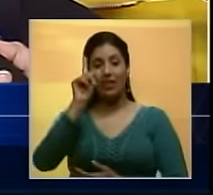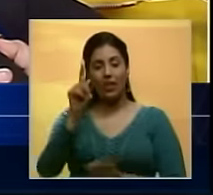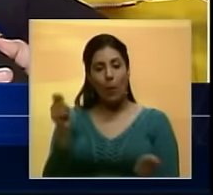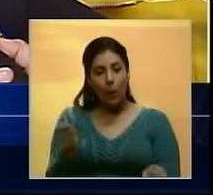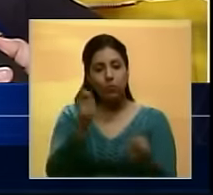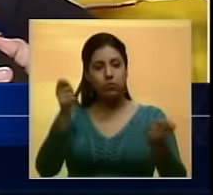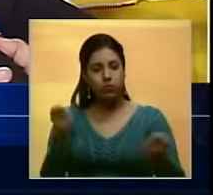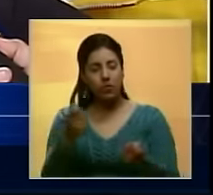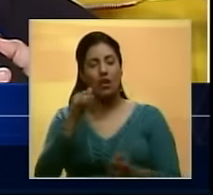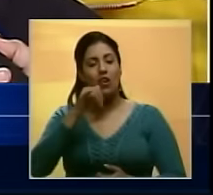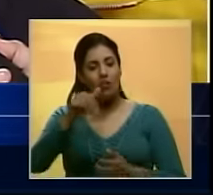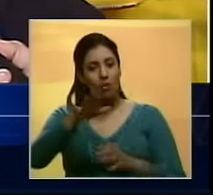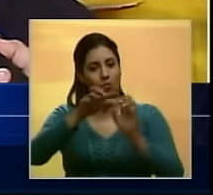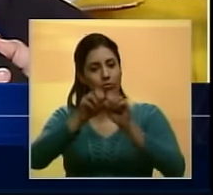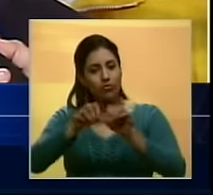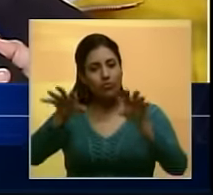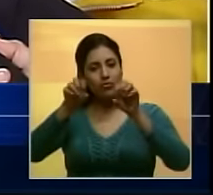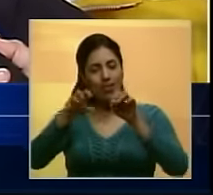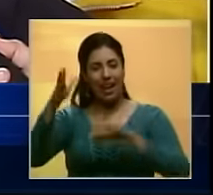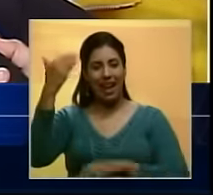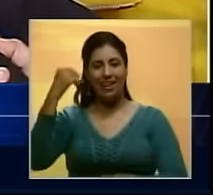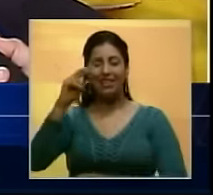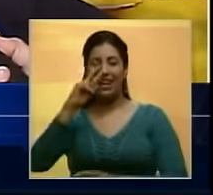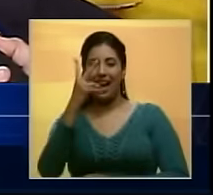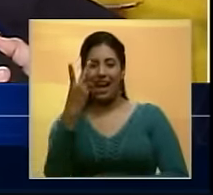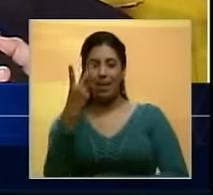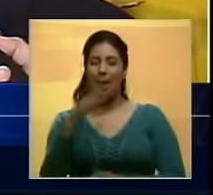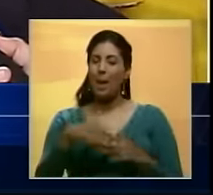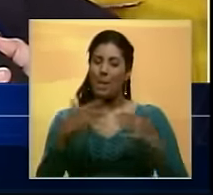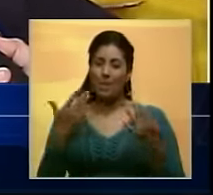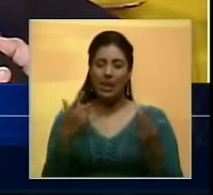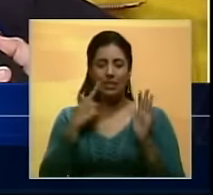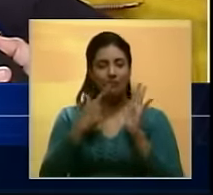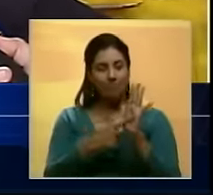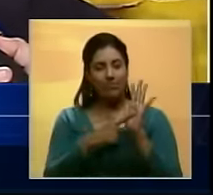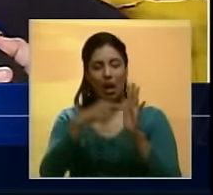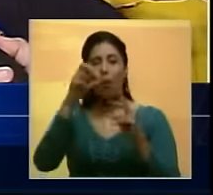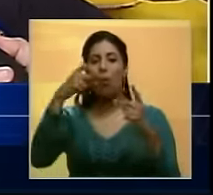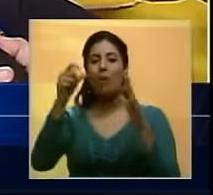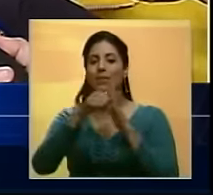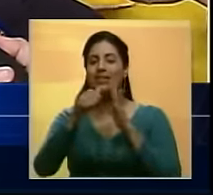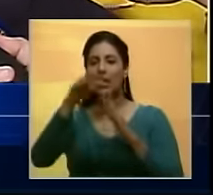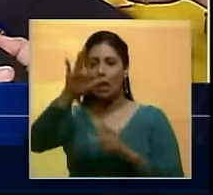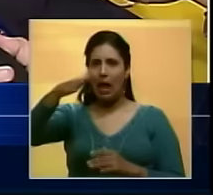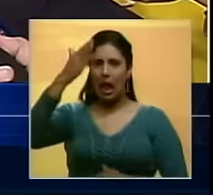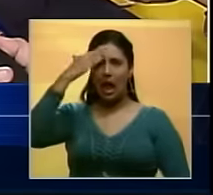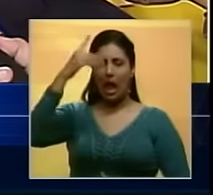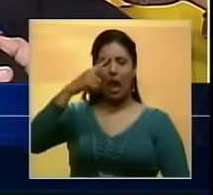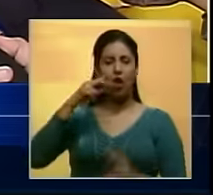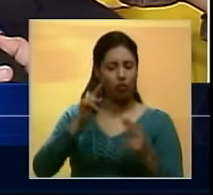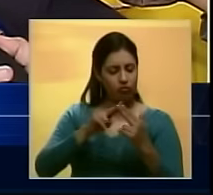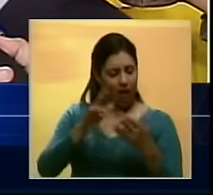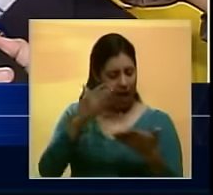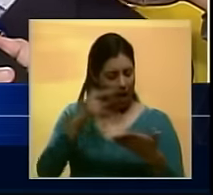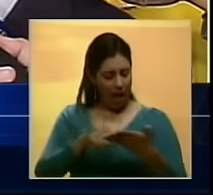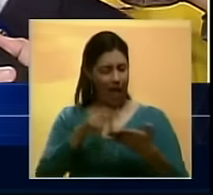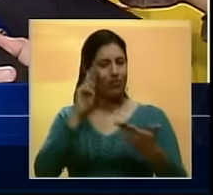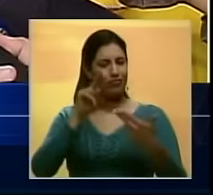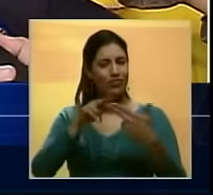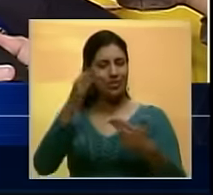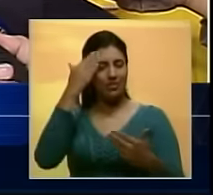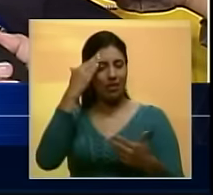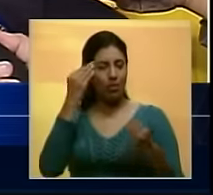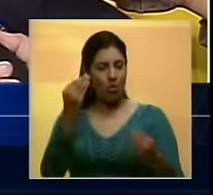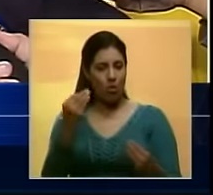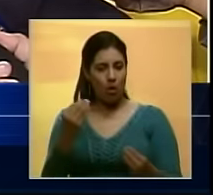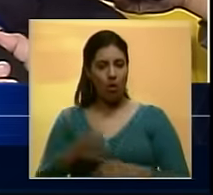campaña informativa Tal cual ocurrió con la reconversión monetaria Para mostrar la cara de los nuevos billetes Y la gente lo pueda distinguir de los